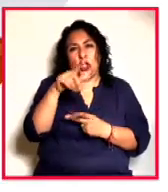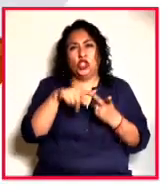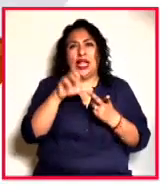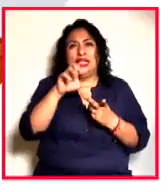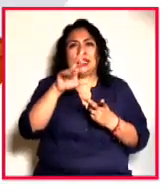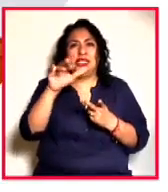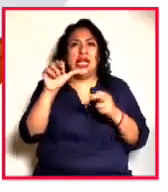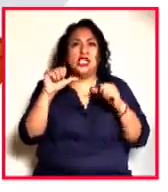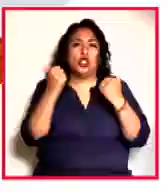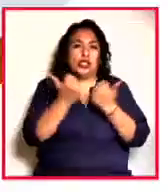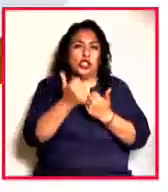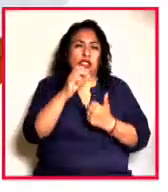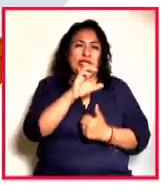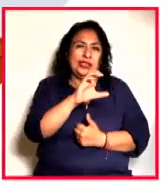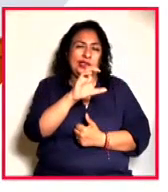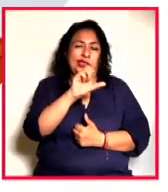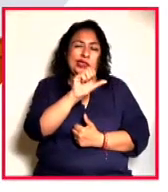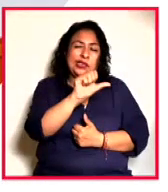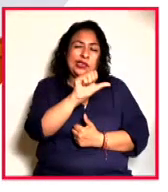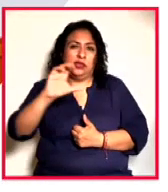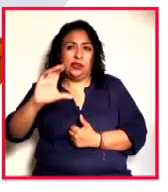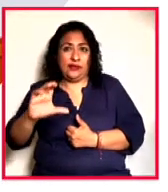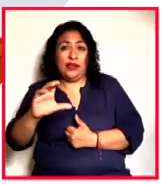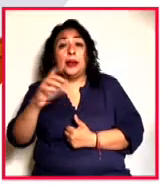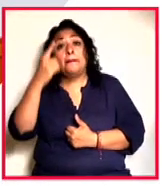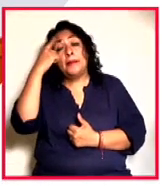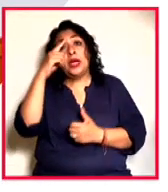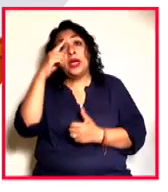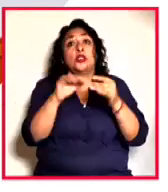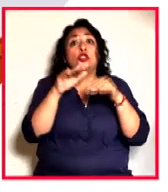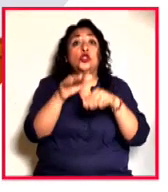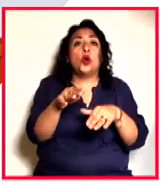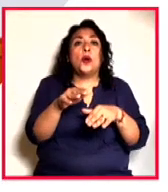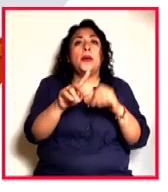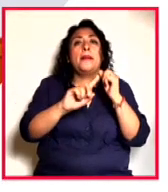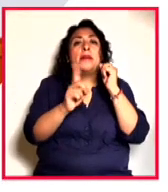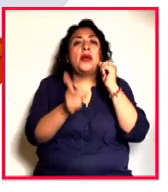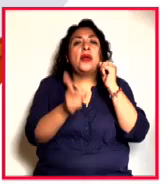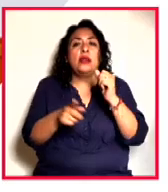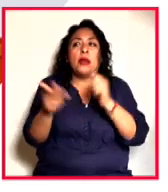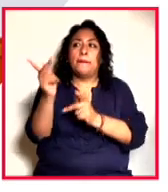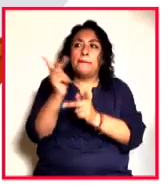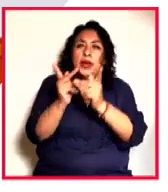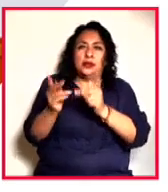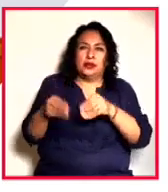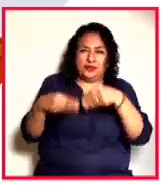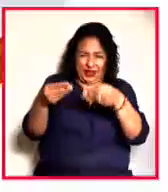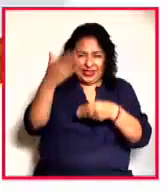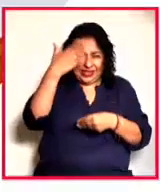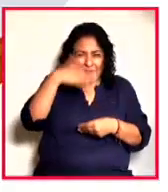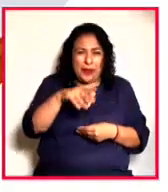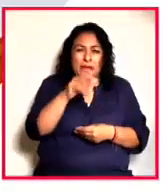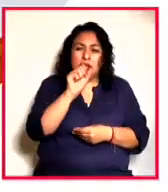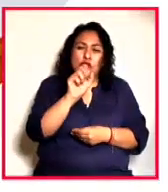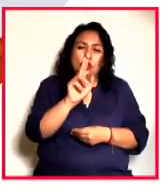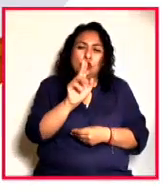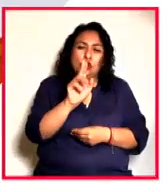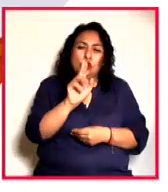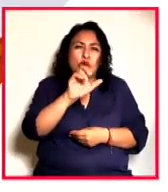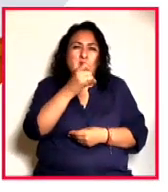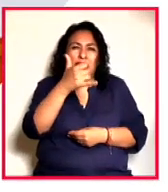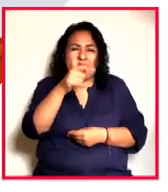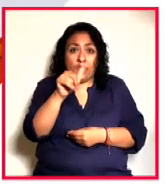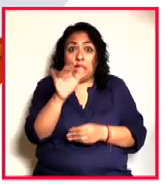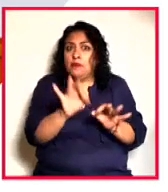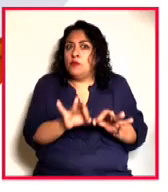Asociación Civil Early Institute para hablar sobre la maternidad subrogada. No sé si han escuchado este término. Es muy, muy importante,